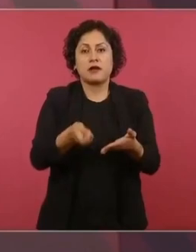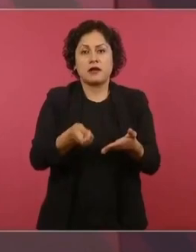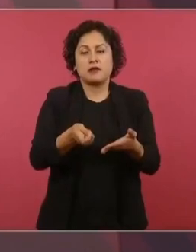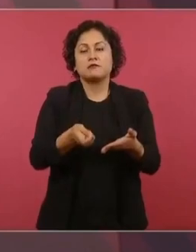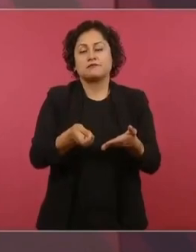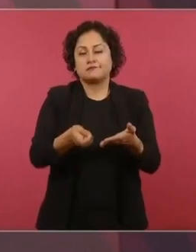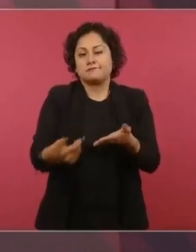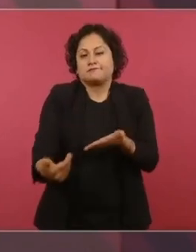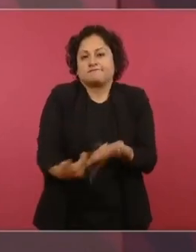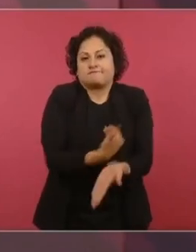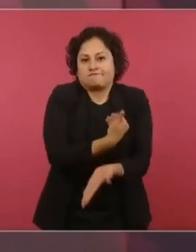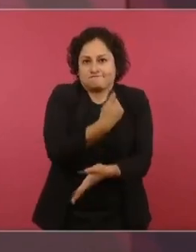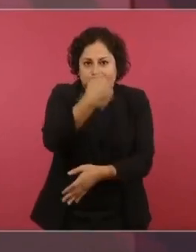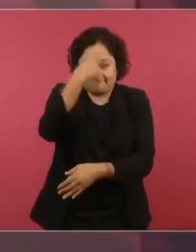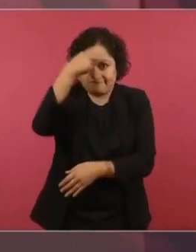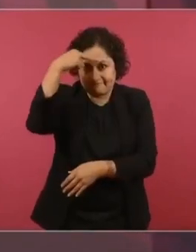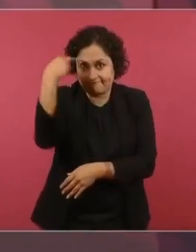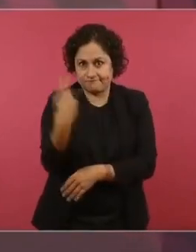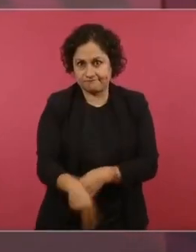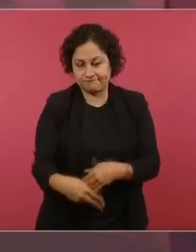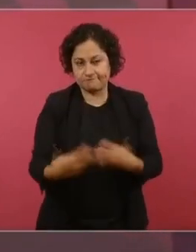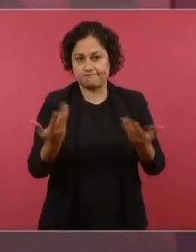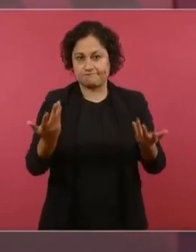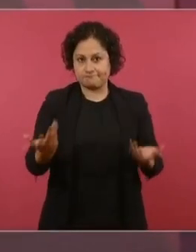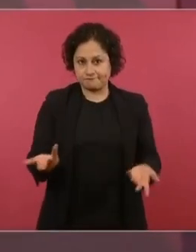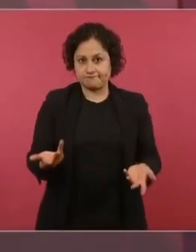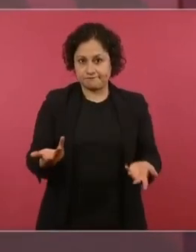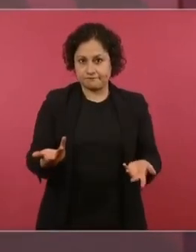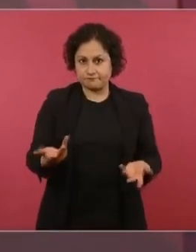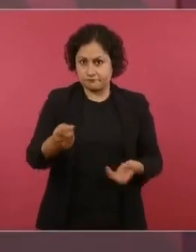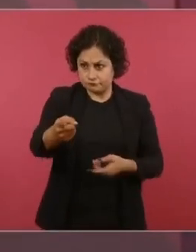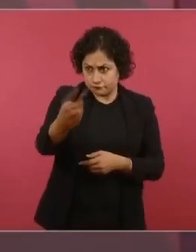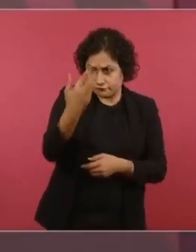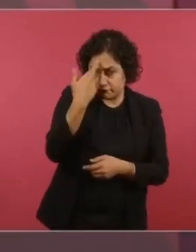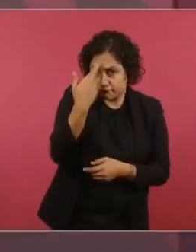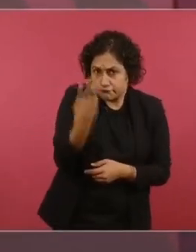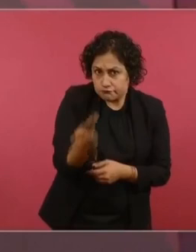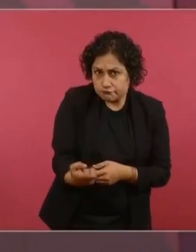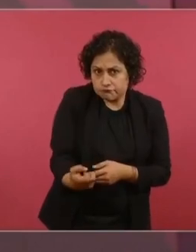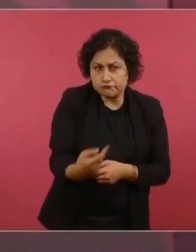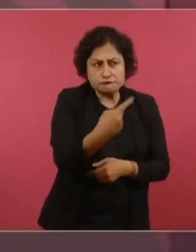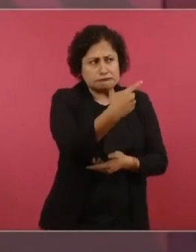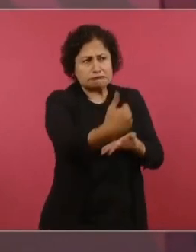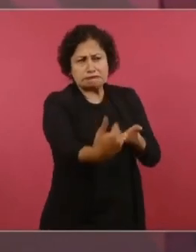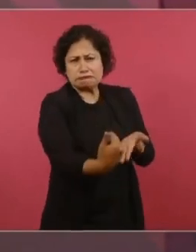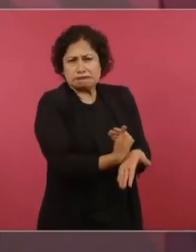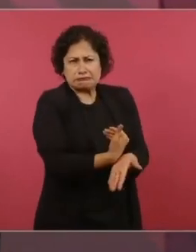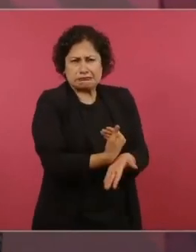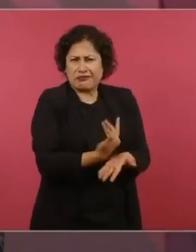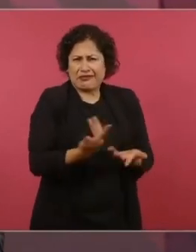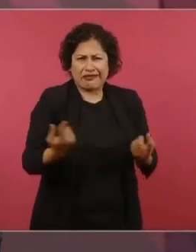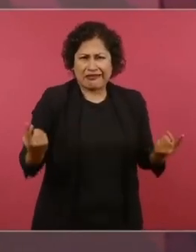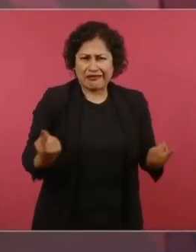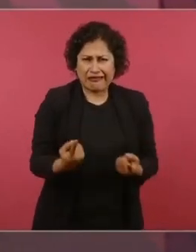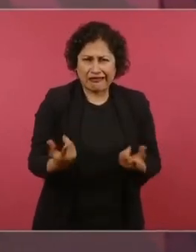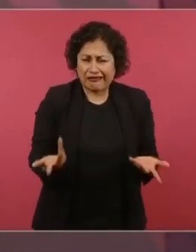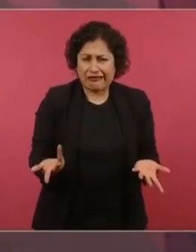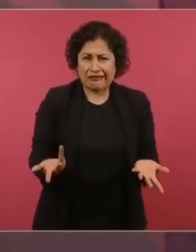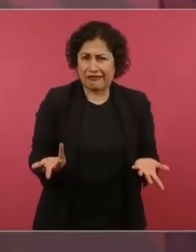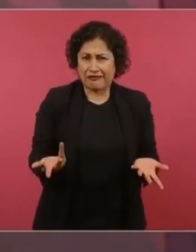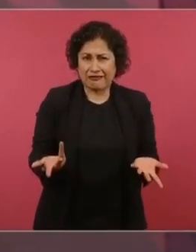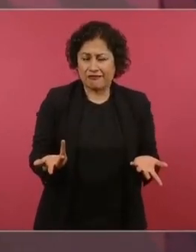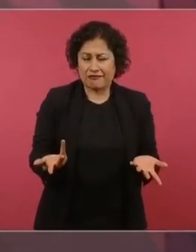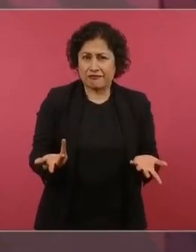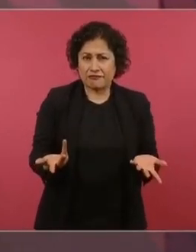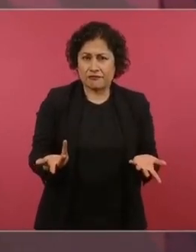¿Qué tienen ellos que meterse en el asunto de las